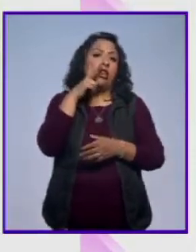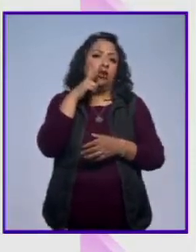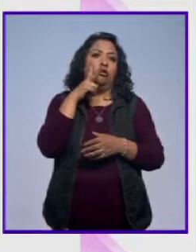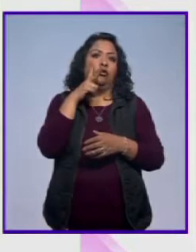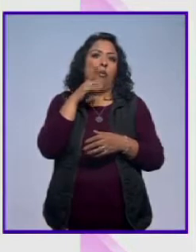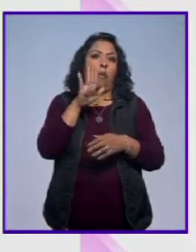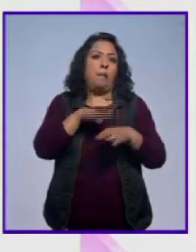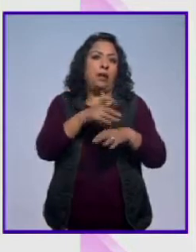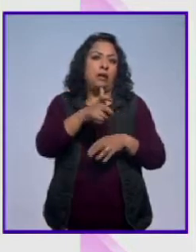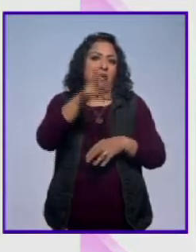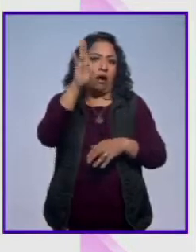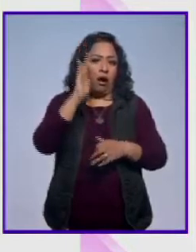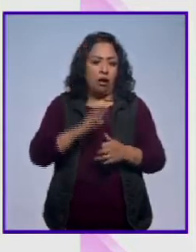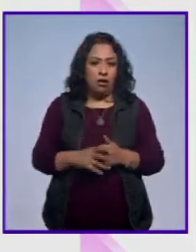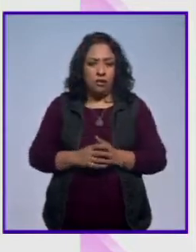gama.